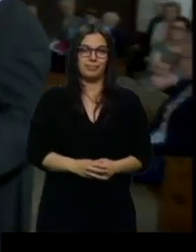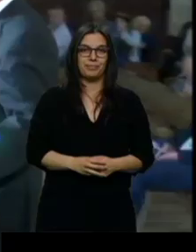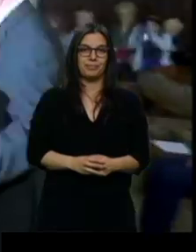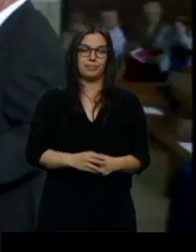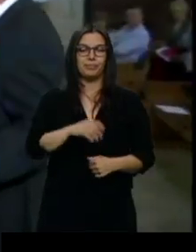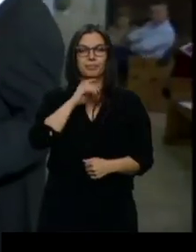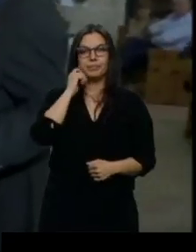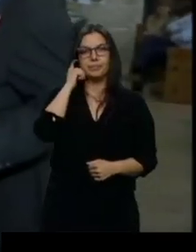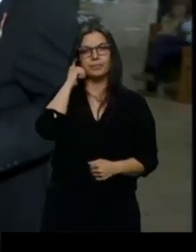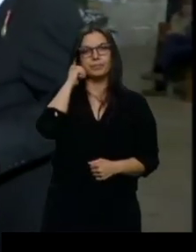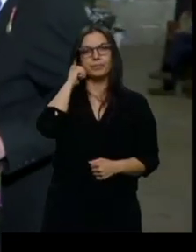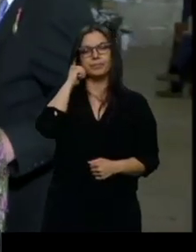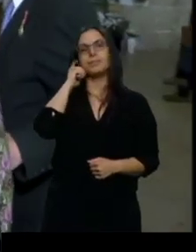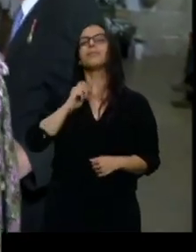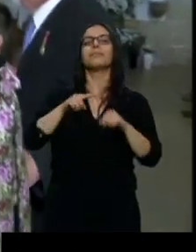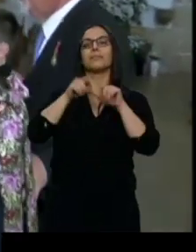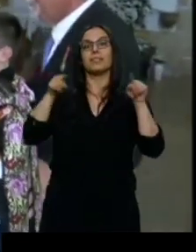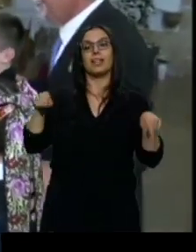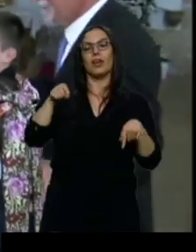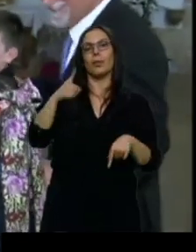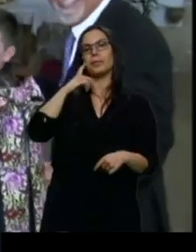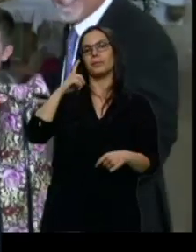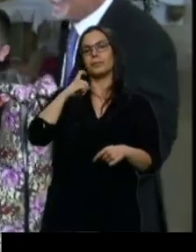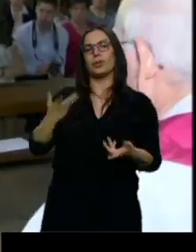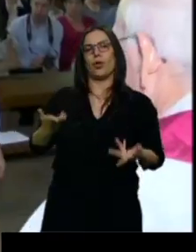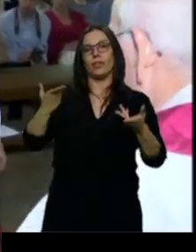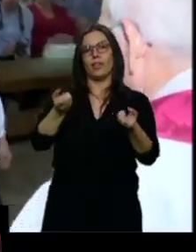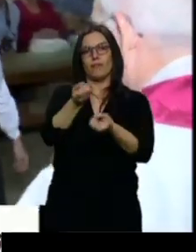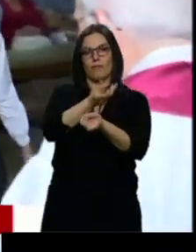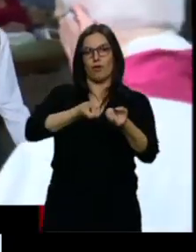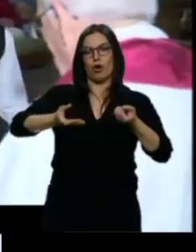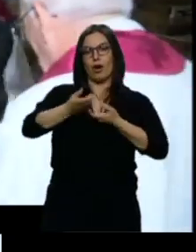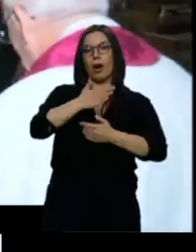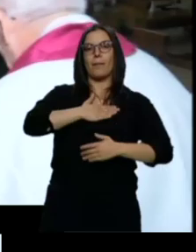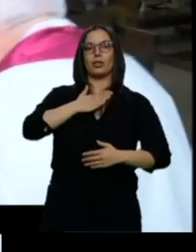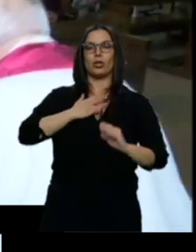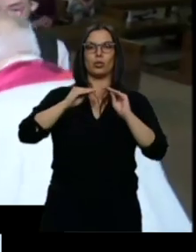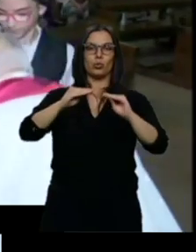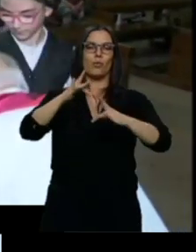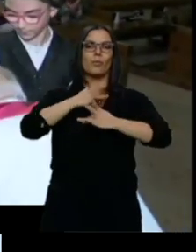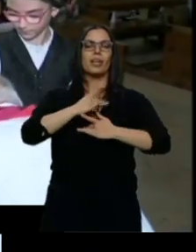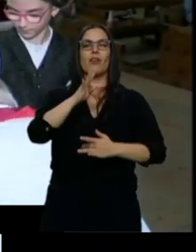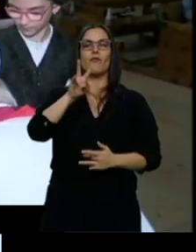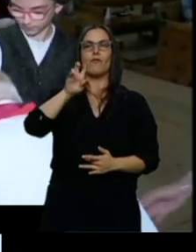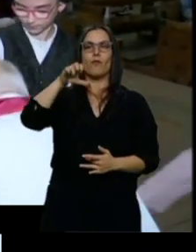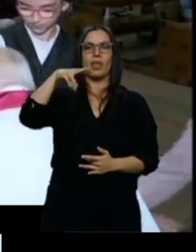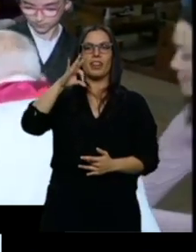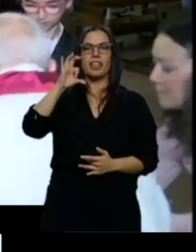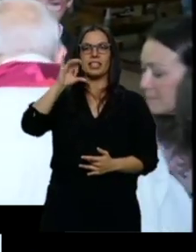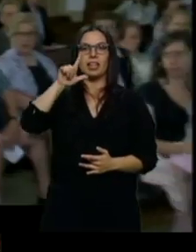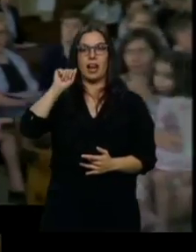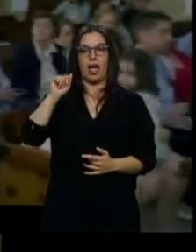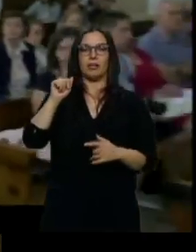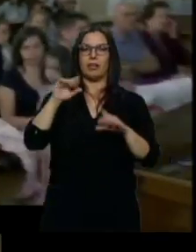En Segovia, tradicional ofrenda floral a la patrona de Segovia, la Virgen de la Fuencisla, en un santuario que se quedó pequeño. Mucha